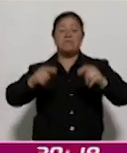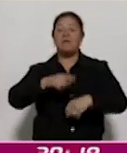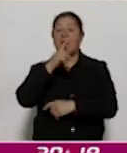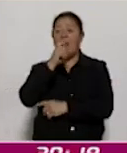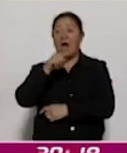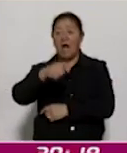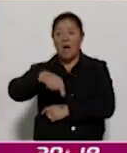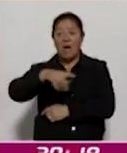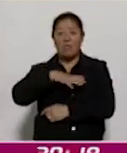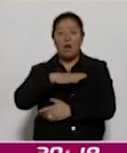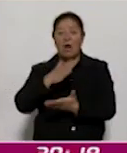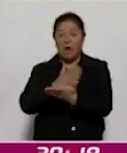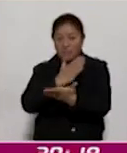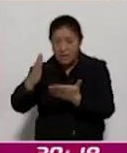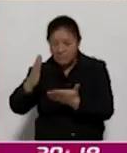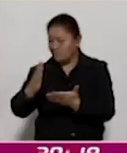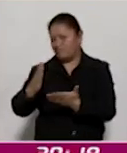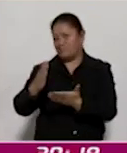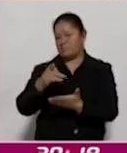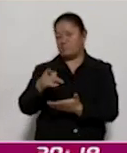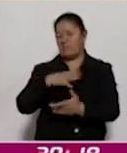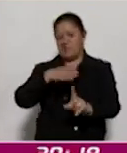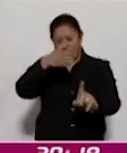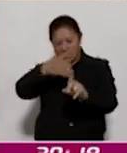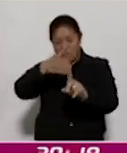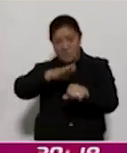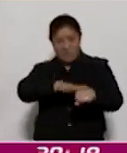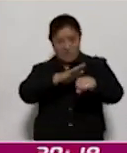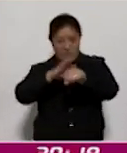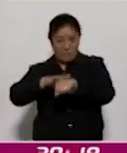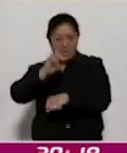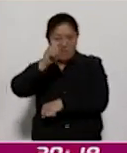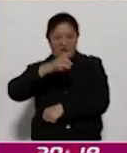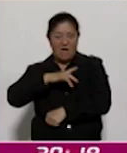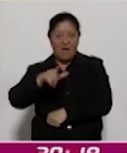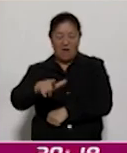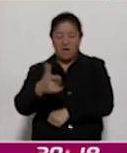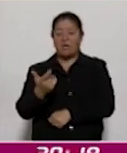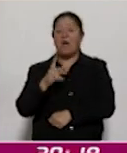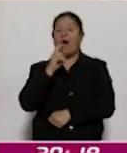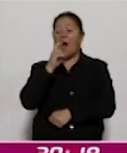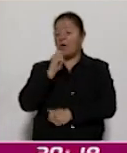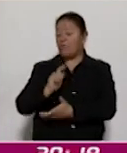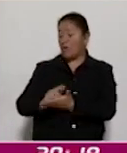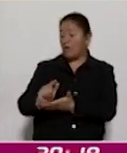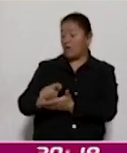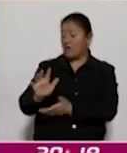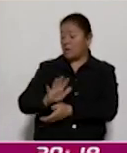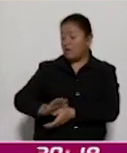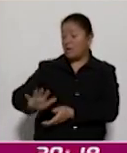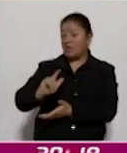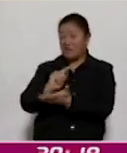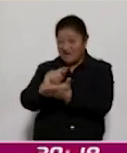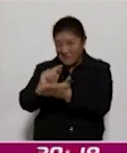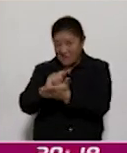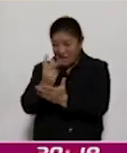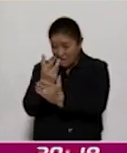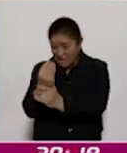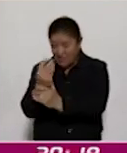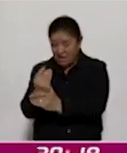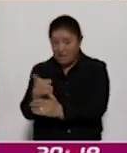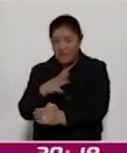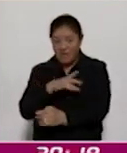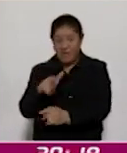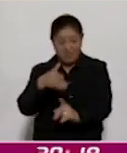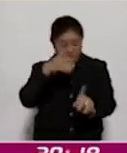es cuenta aparte, específicamente lo que es el tratamiento de las aguas residuales, aún cuando es una facultad municipal.